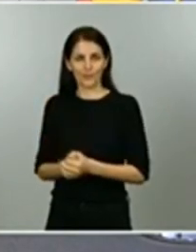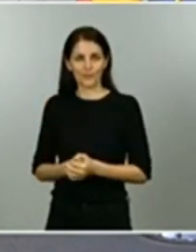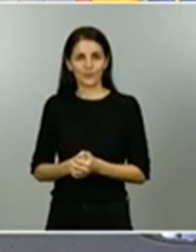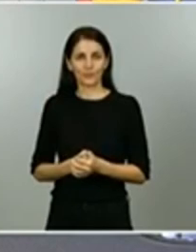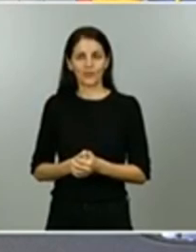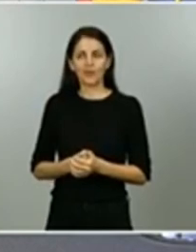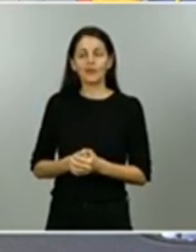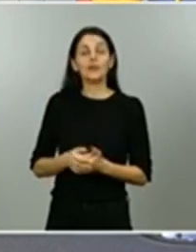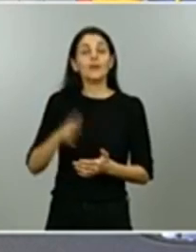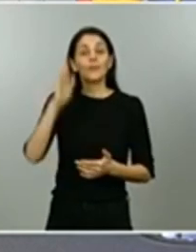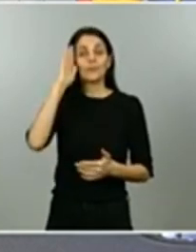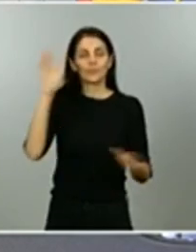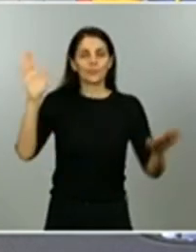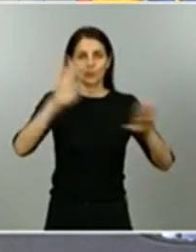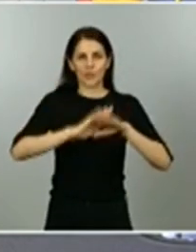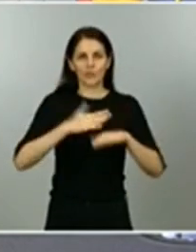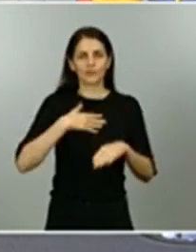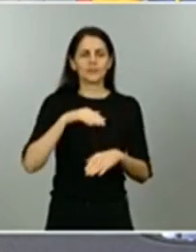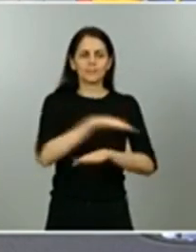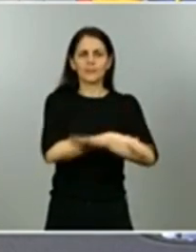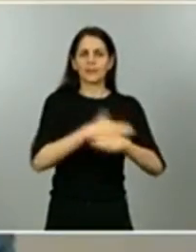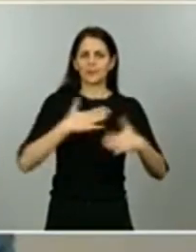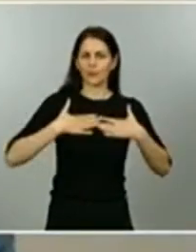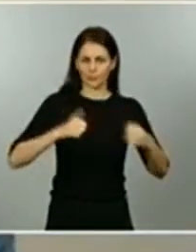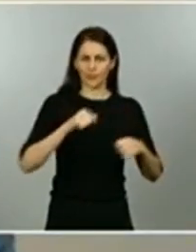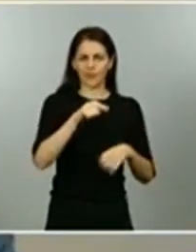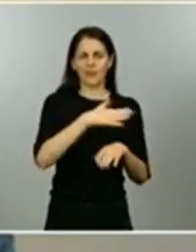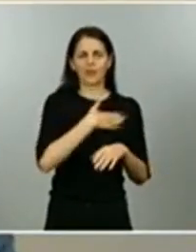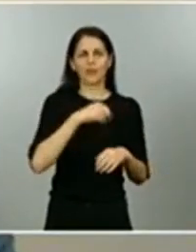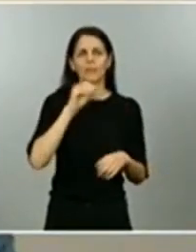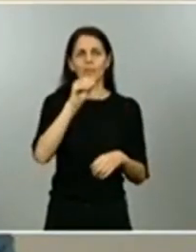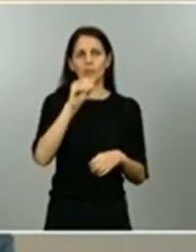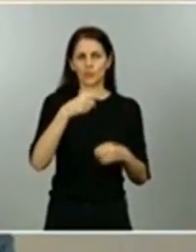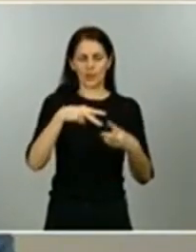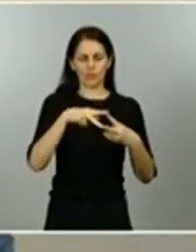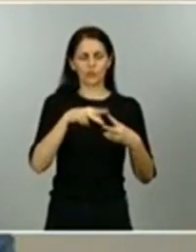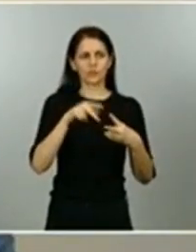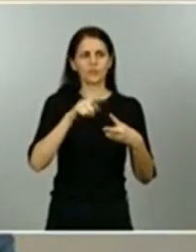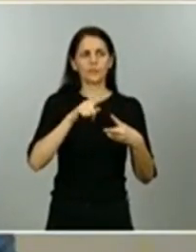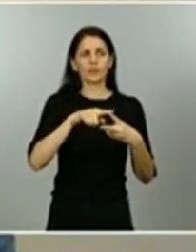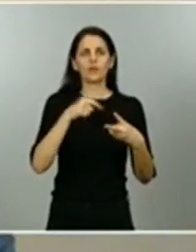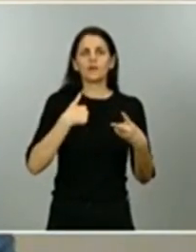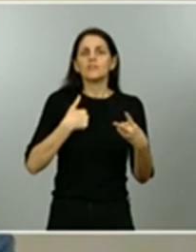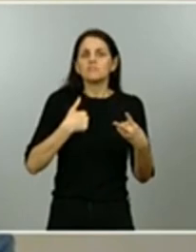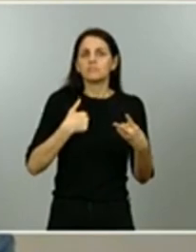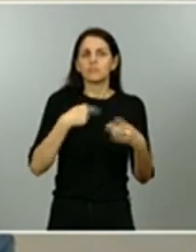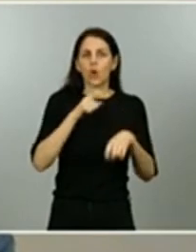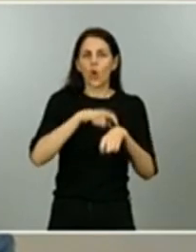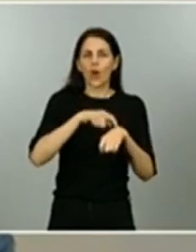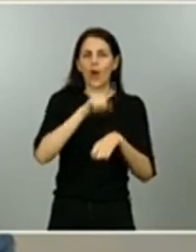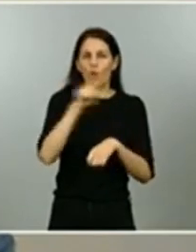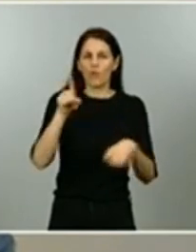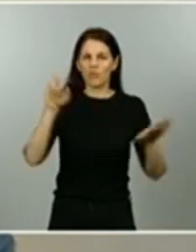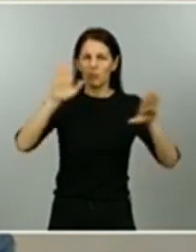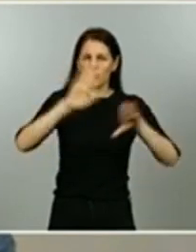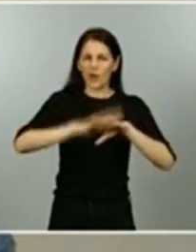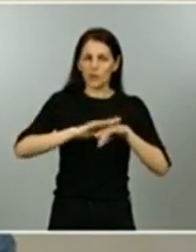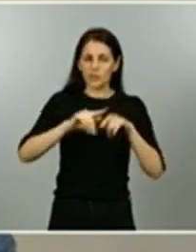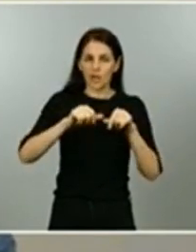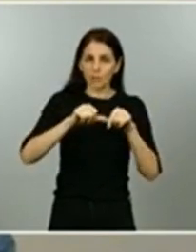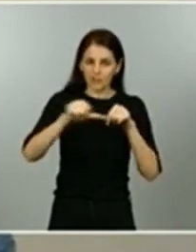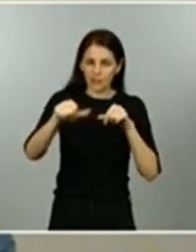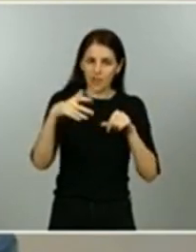tenía dos preguntas la primera se podrá estar pasadas las 11 de la noche fuera de casa que es cuando termina la hora de